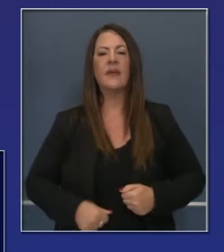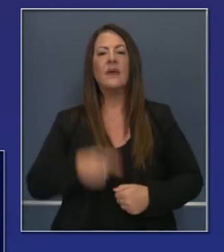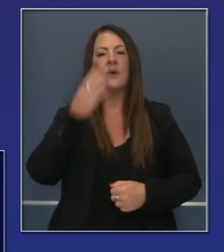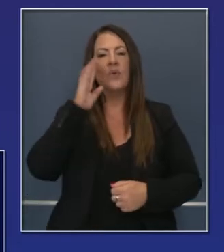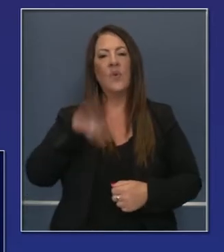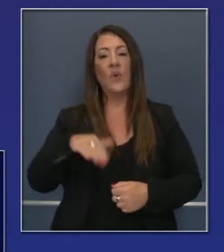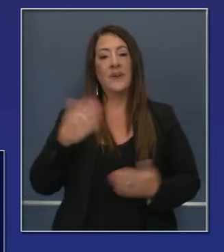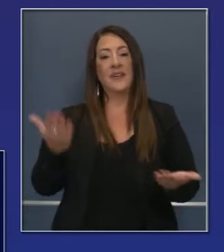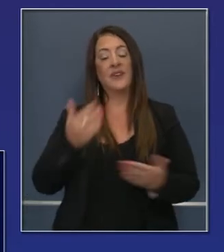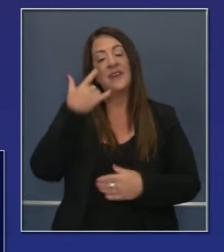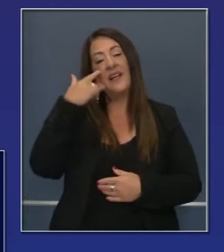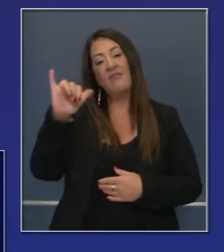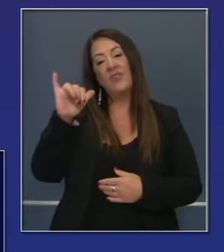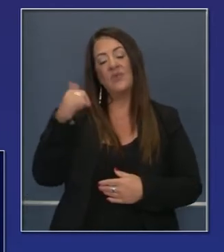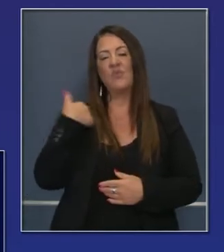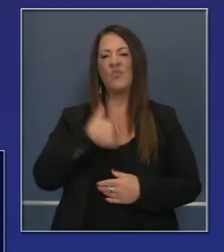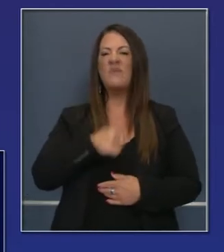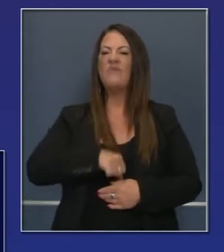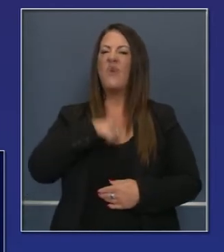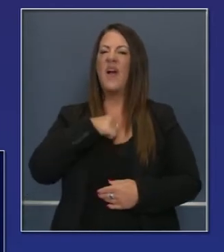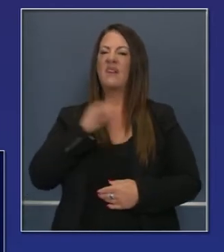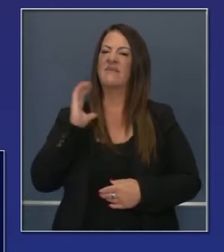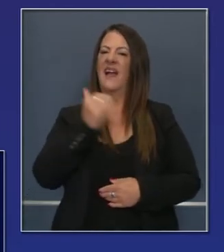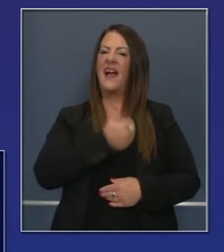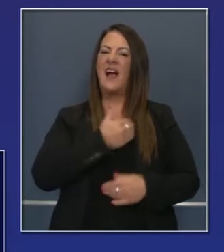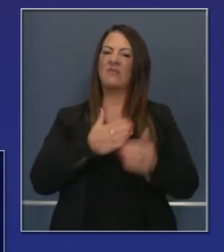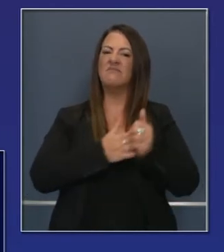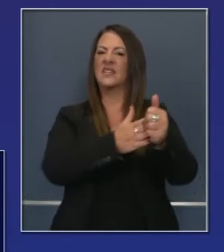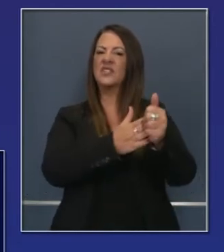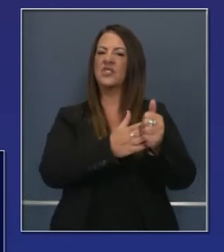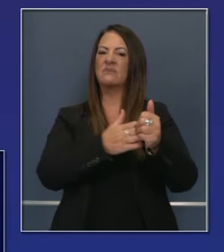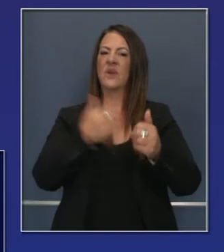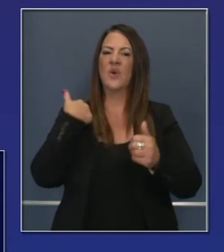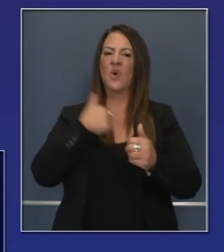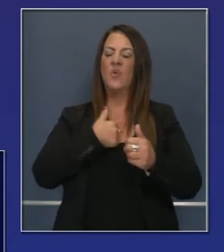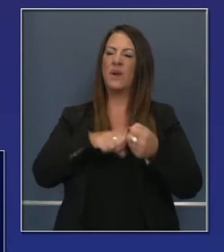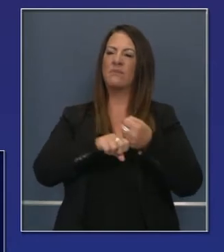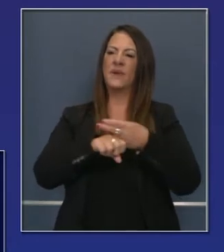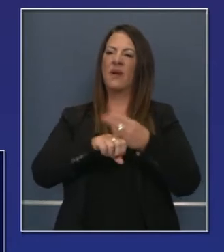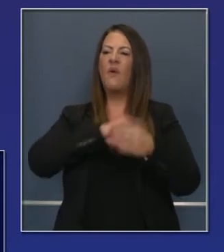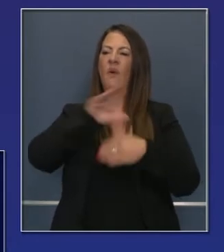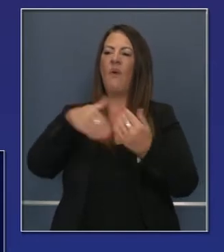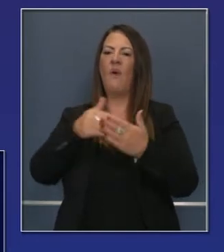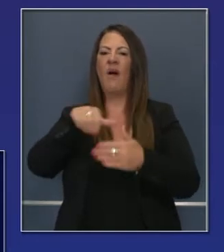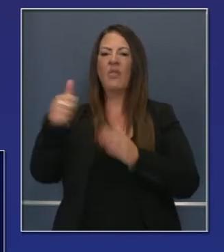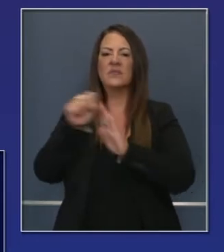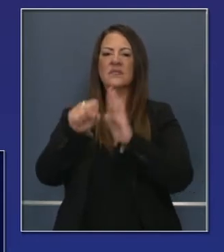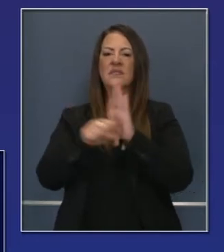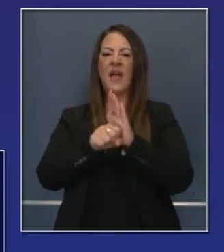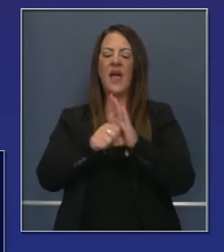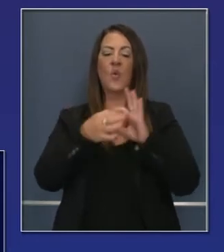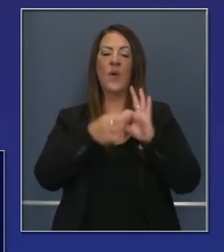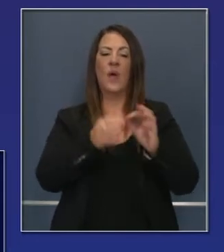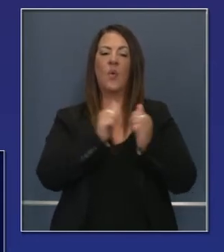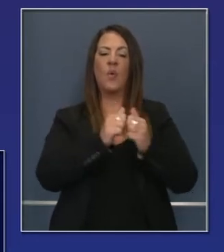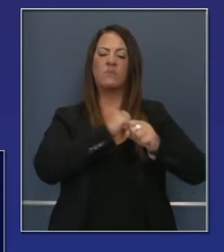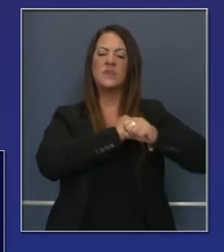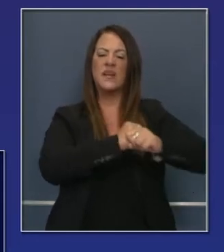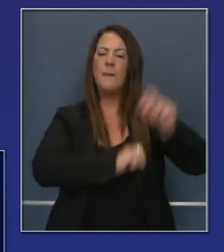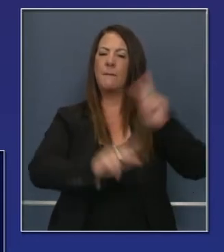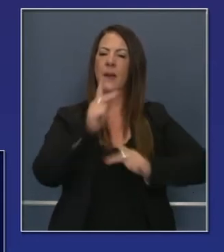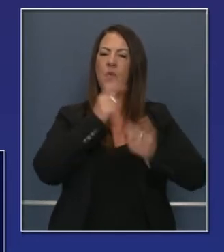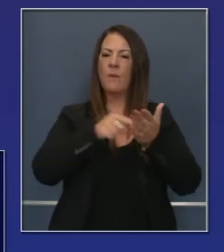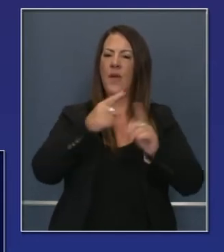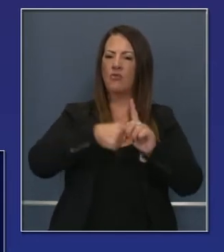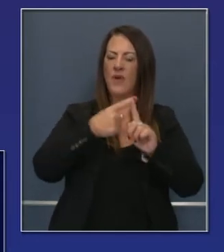Pero les dejaré con esto. California tiene orgullo de tener el liderazgo en protección de inquilinos en todo el